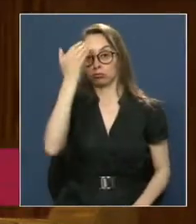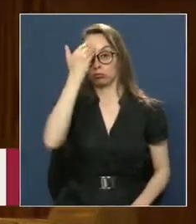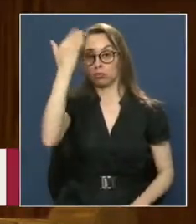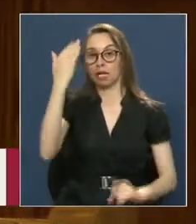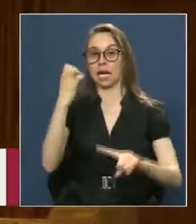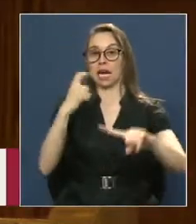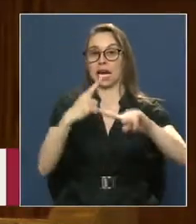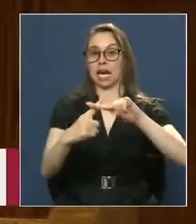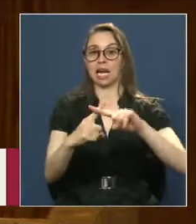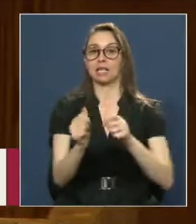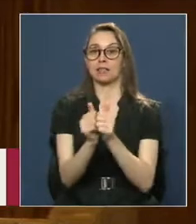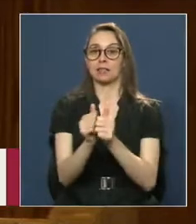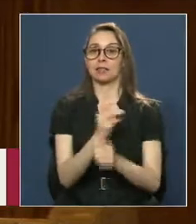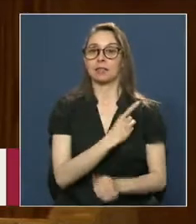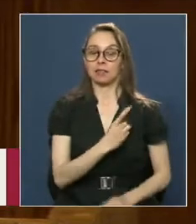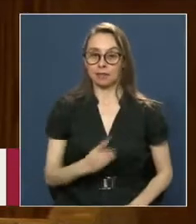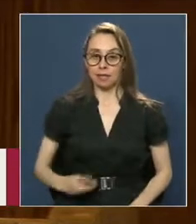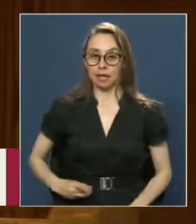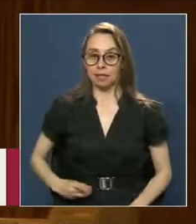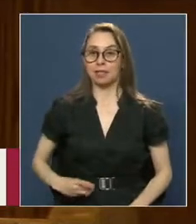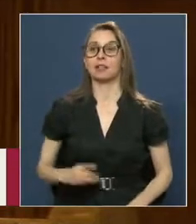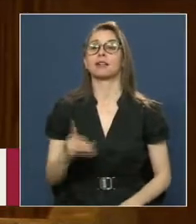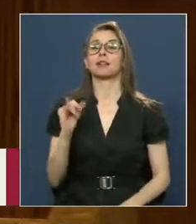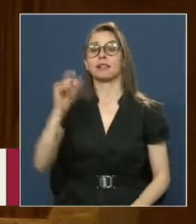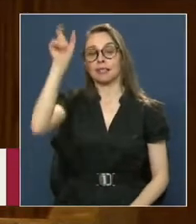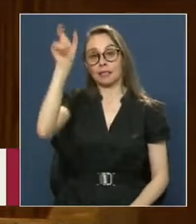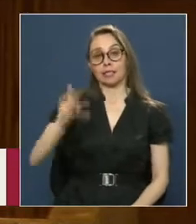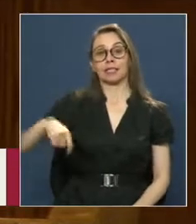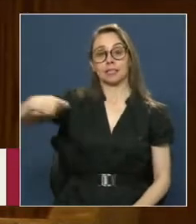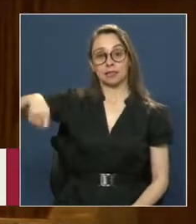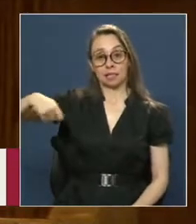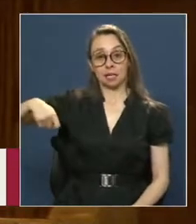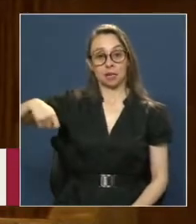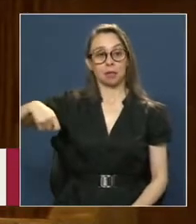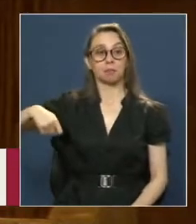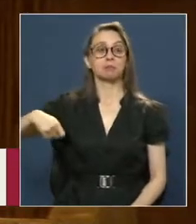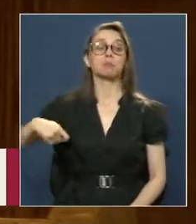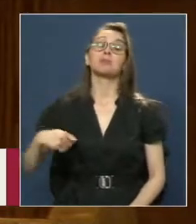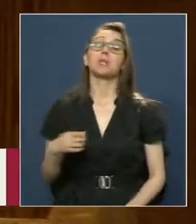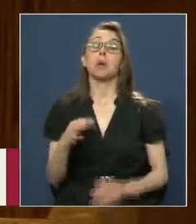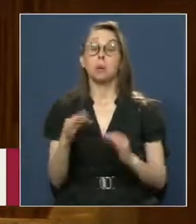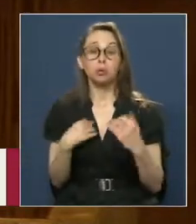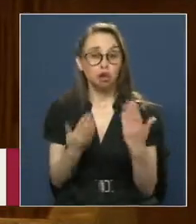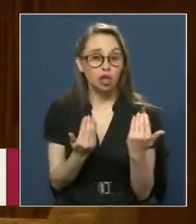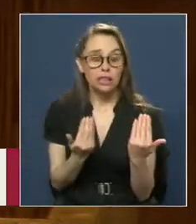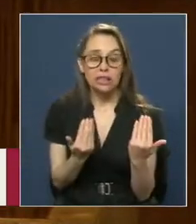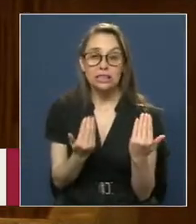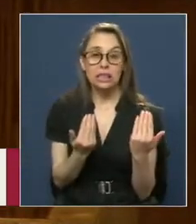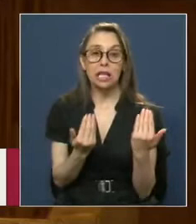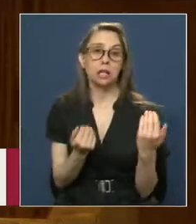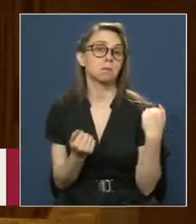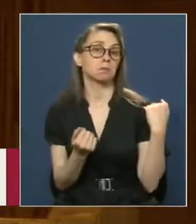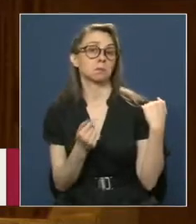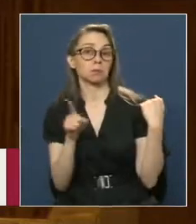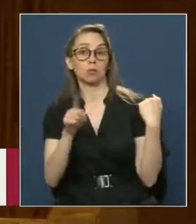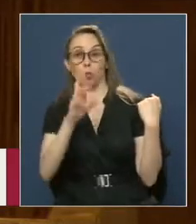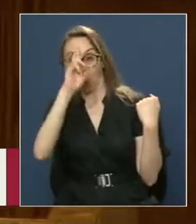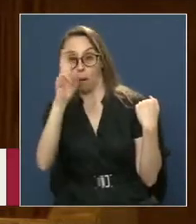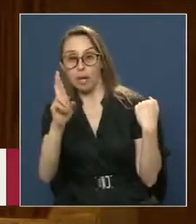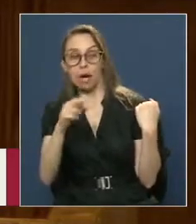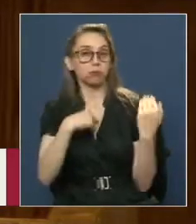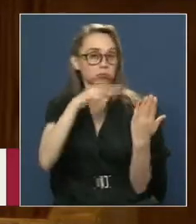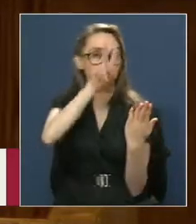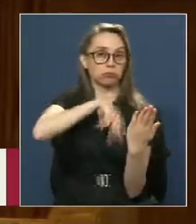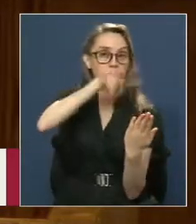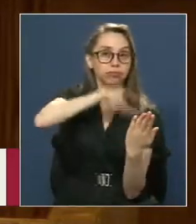ex colega Diputado y senador Hasta que necesité leer Para